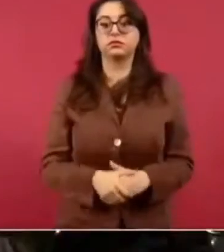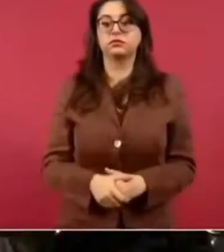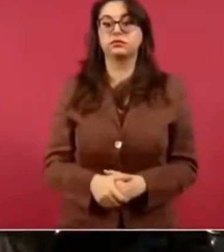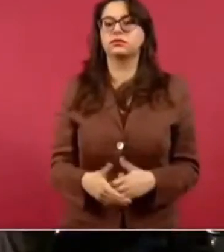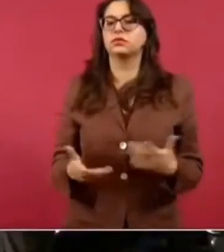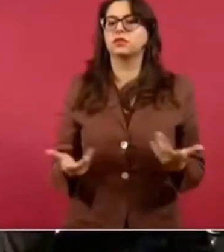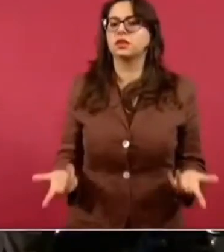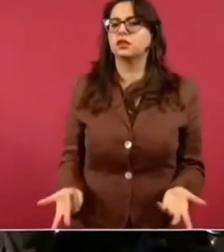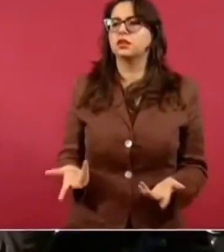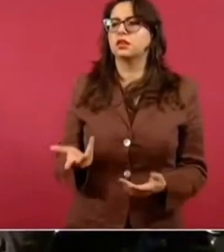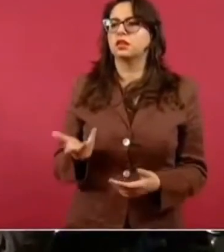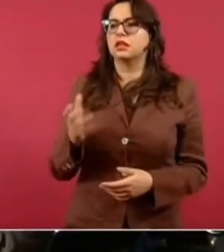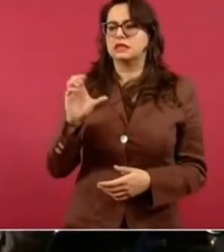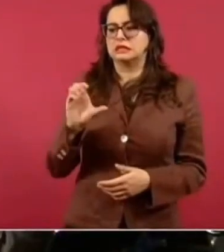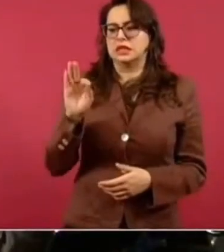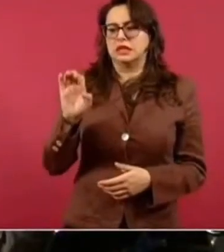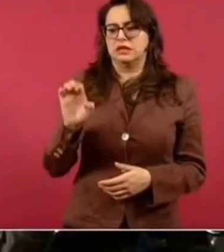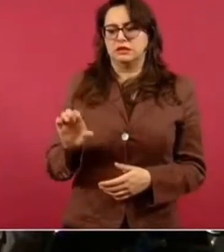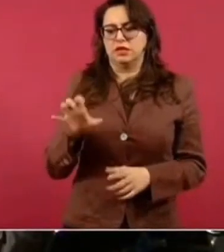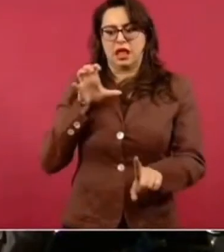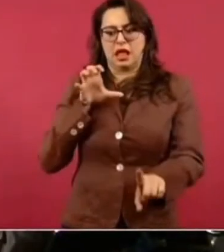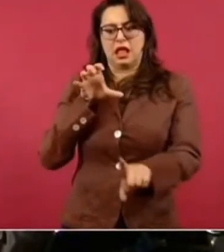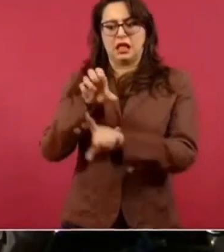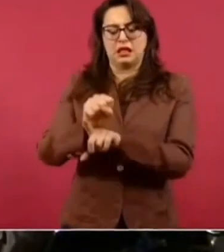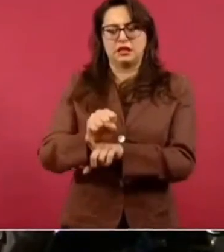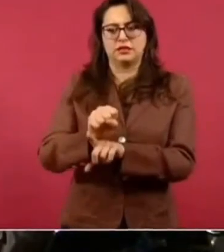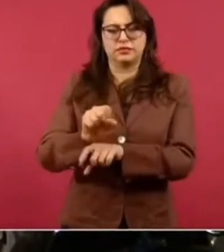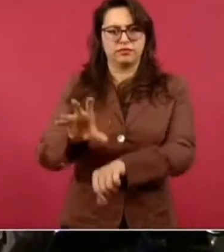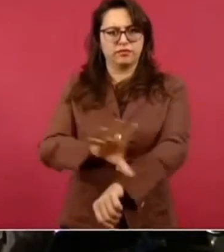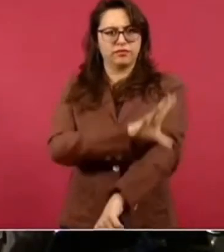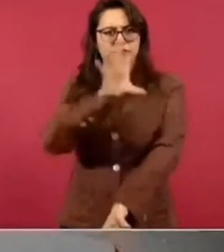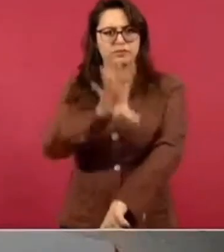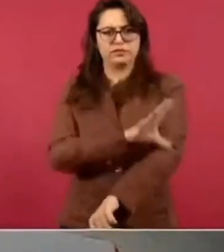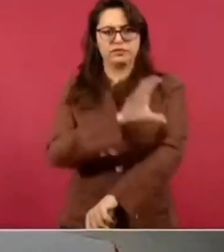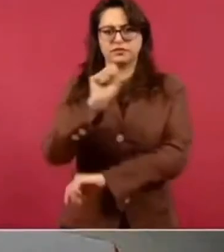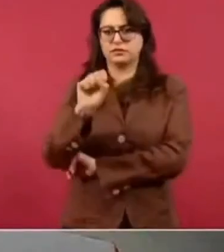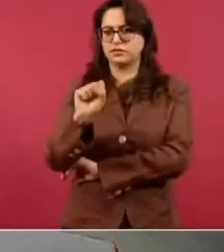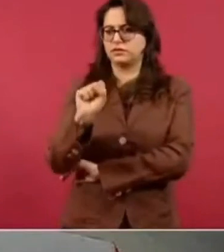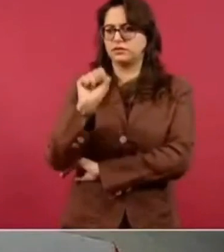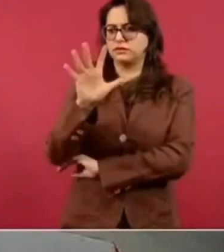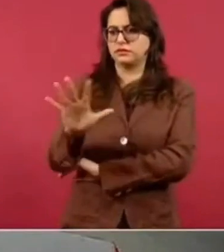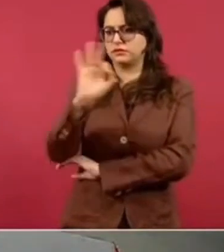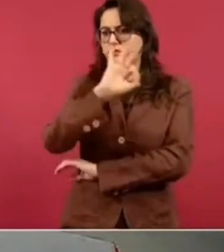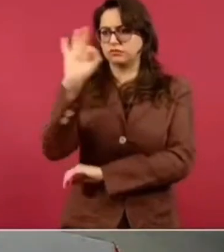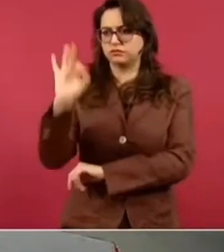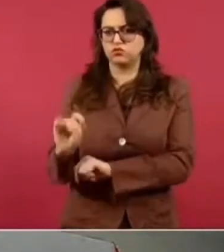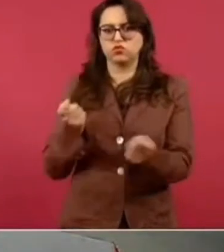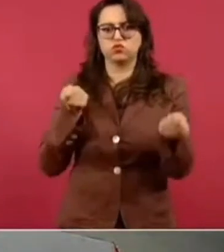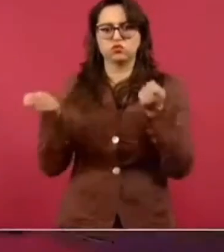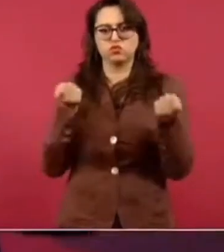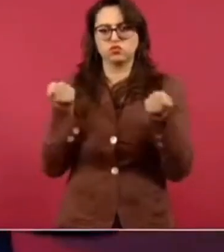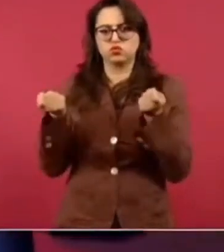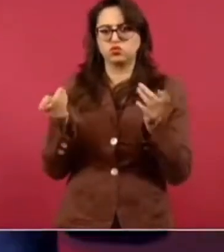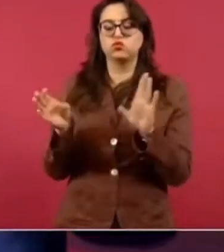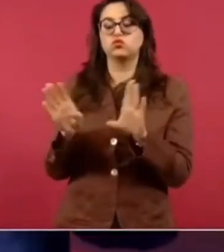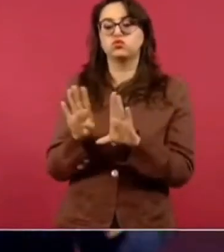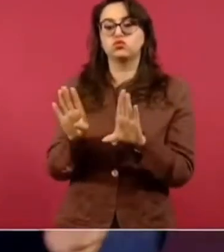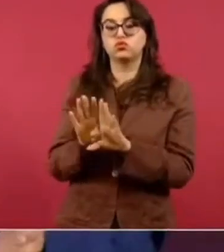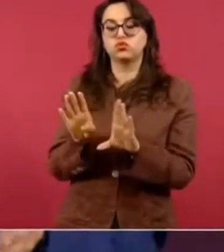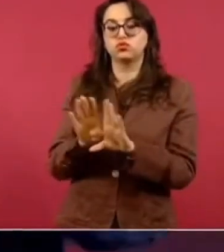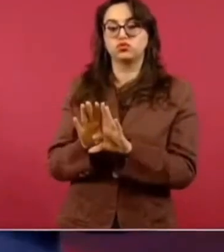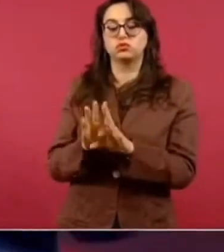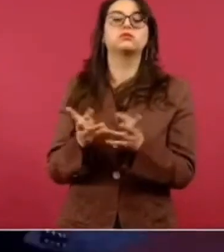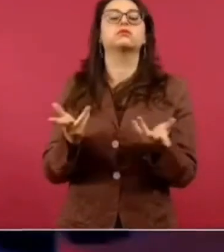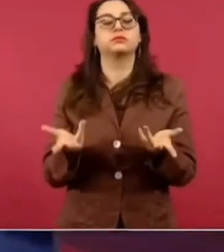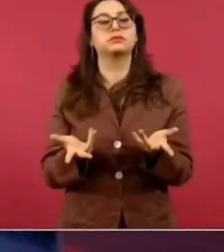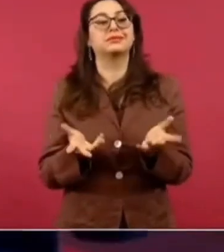...el 65%. Actualmente, en este momento, hoy... Ah, bueno, ya, ya se tiene. Ya,